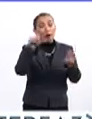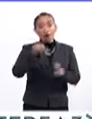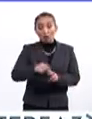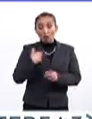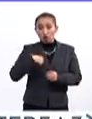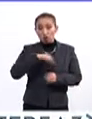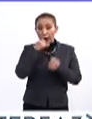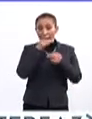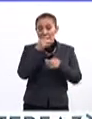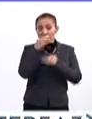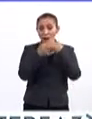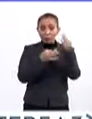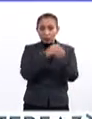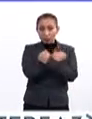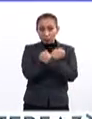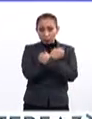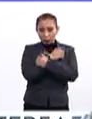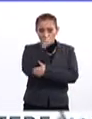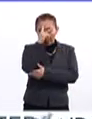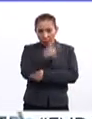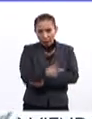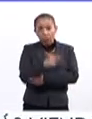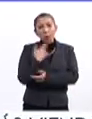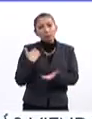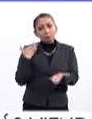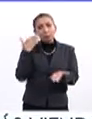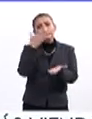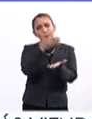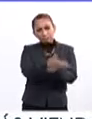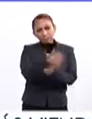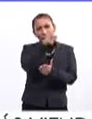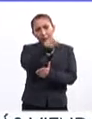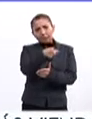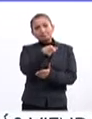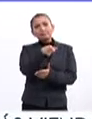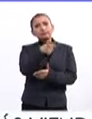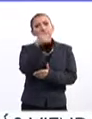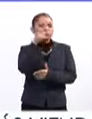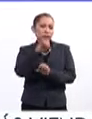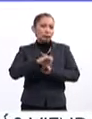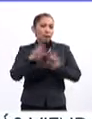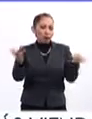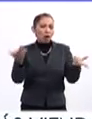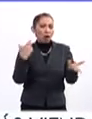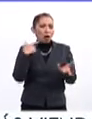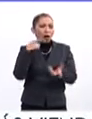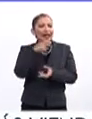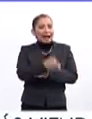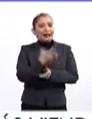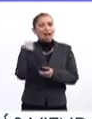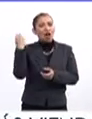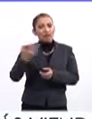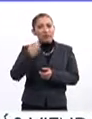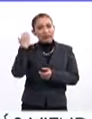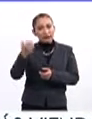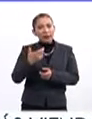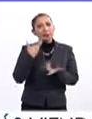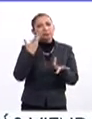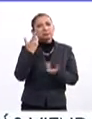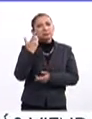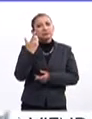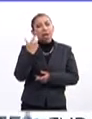Nosotros como agencia informativa de educación de México nos encontramos allá, por supuesto asistimos a estas conferencias